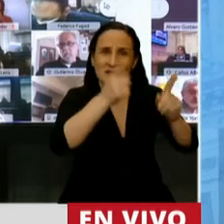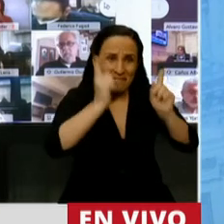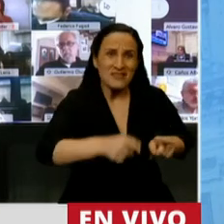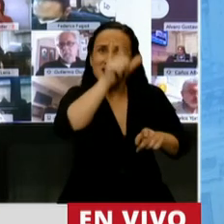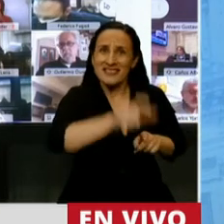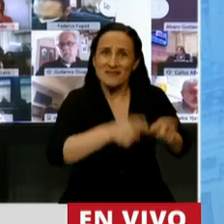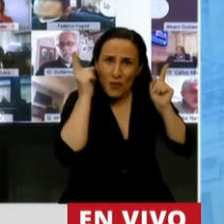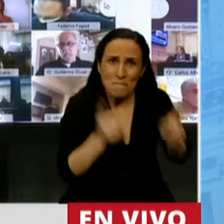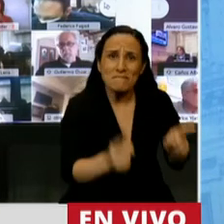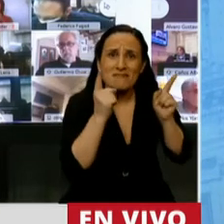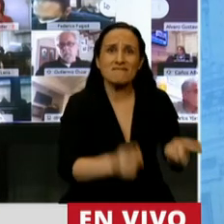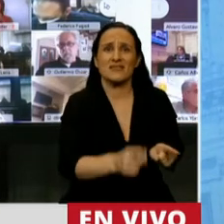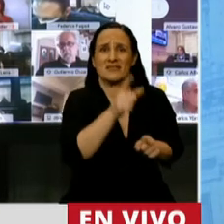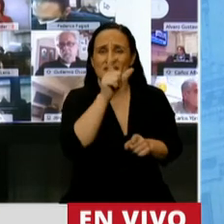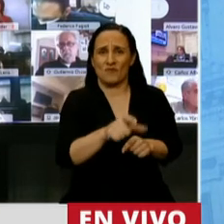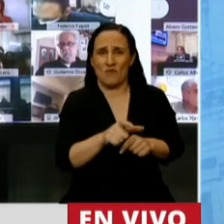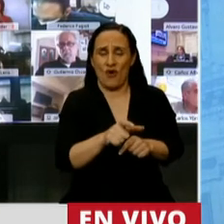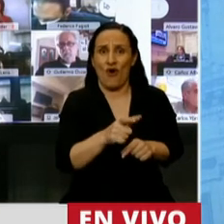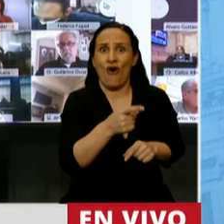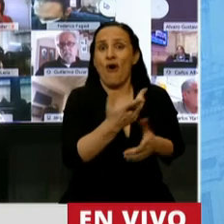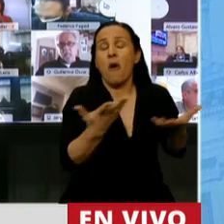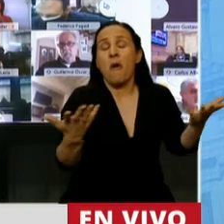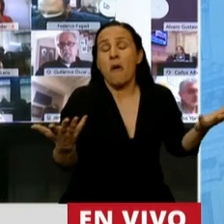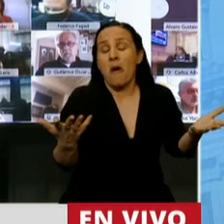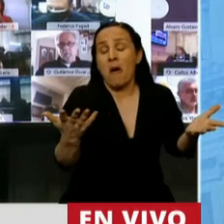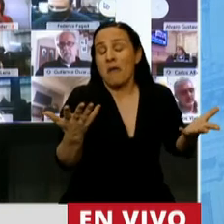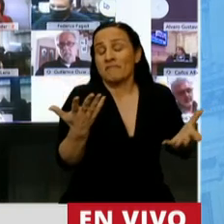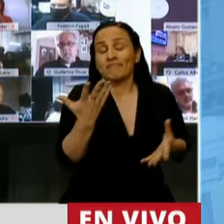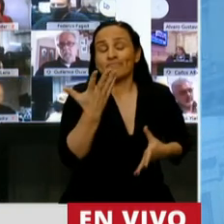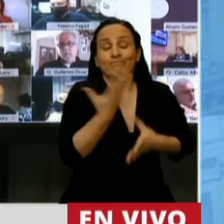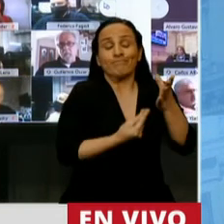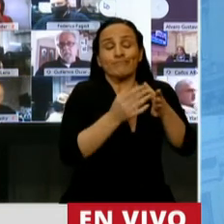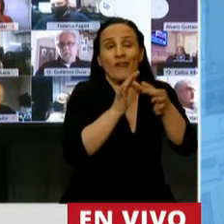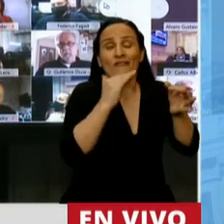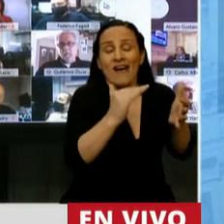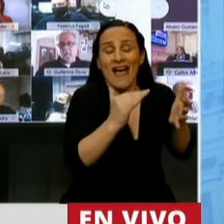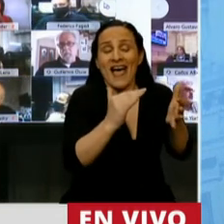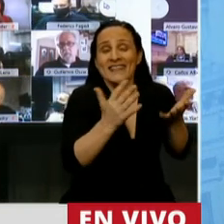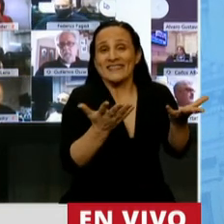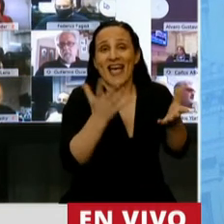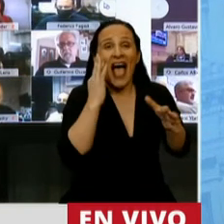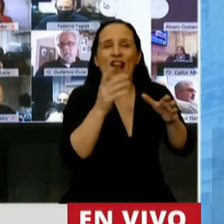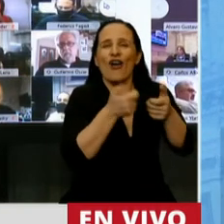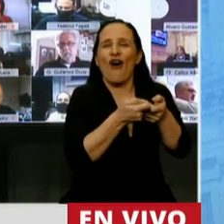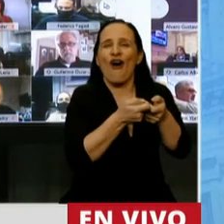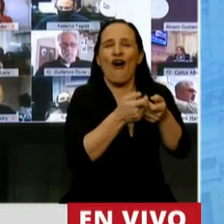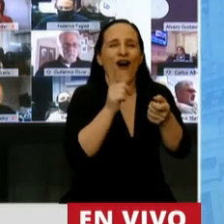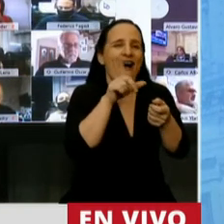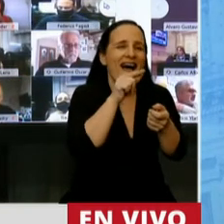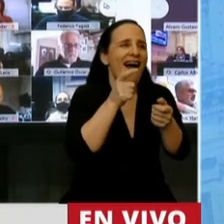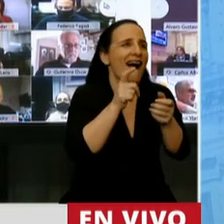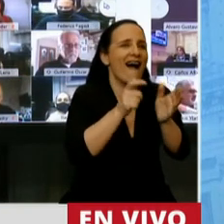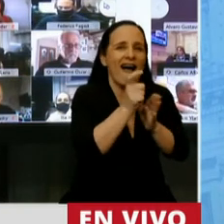persona que cuando comete quizás una frase desafortunada en una red social, no